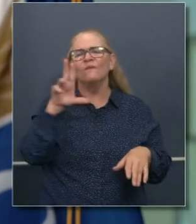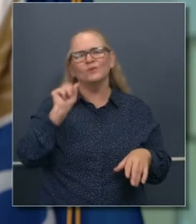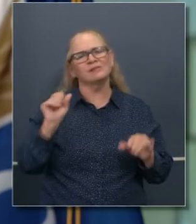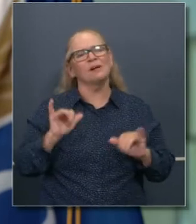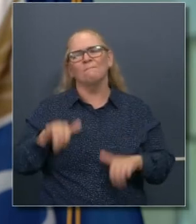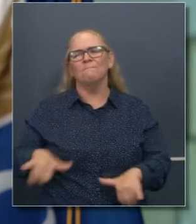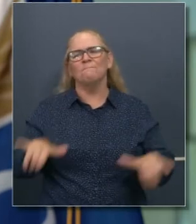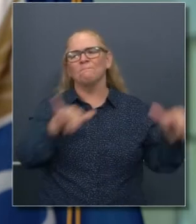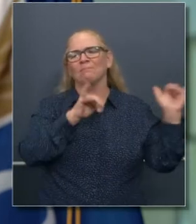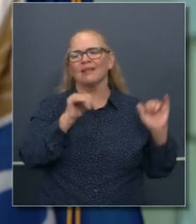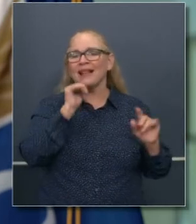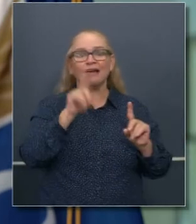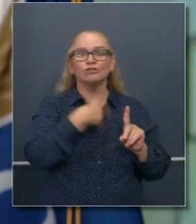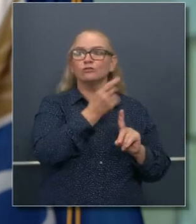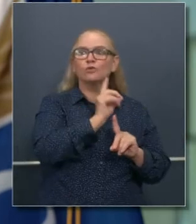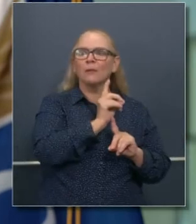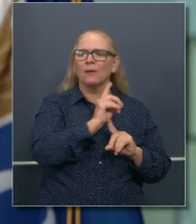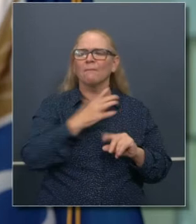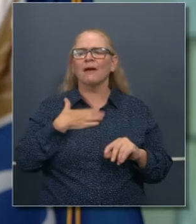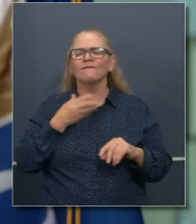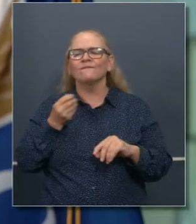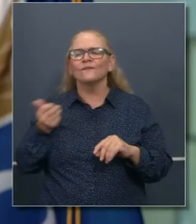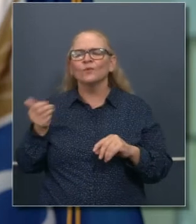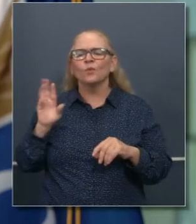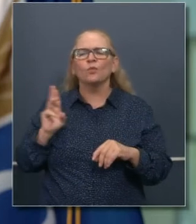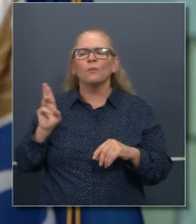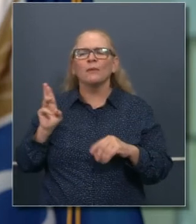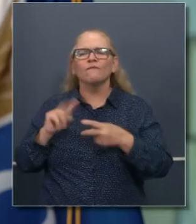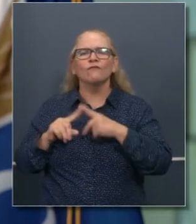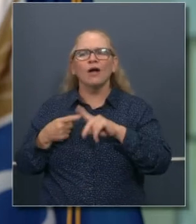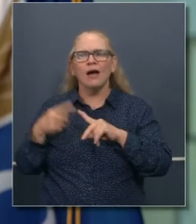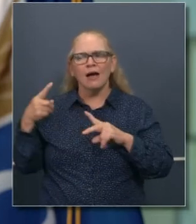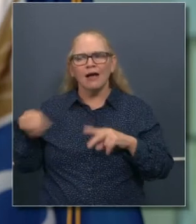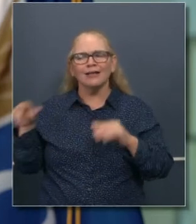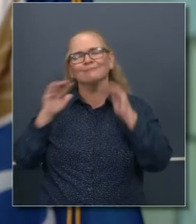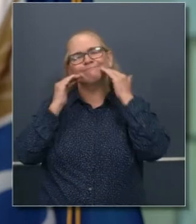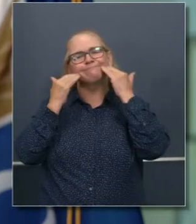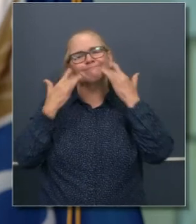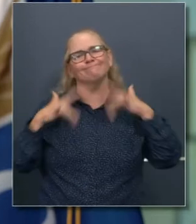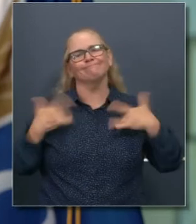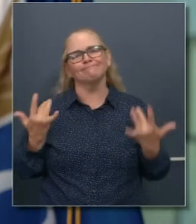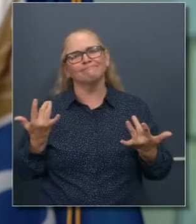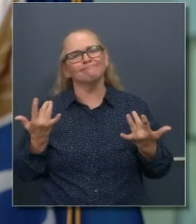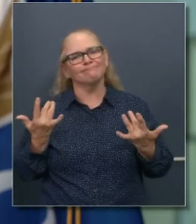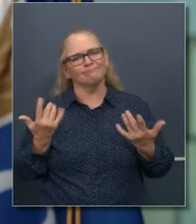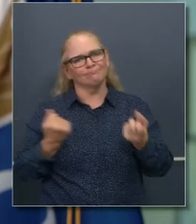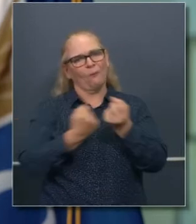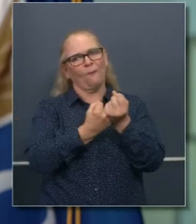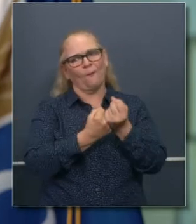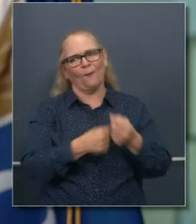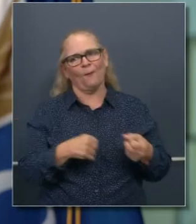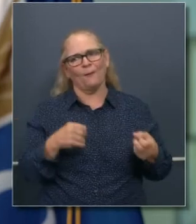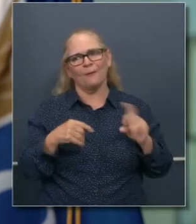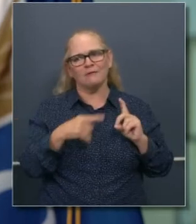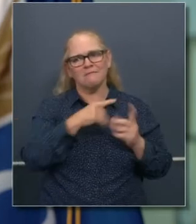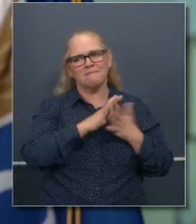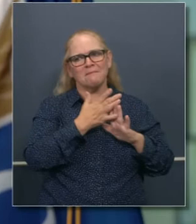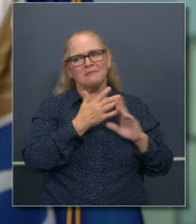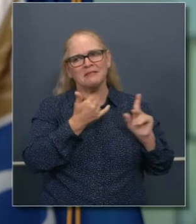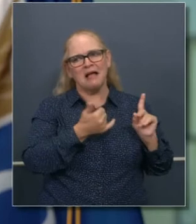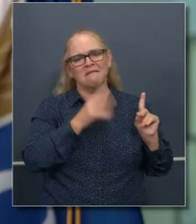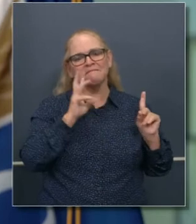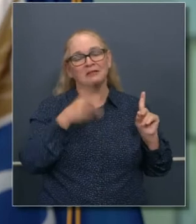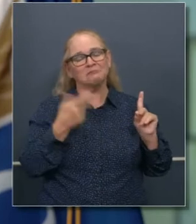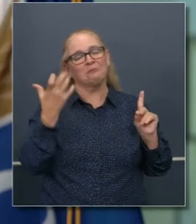muchos americanos, no solamente demócratas, también amigos míos republicanos, están sonriendo ahora al saber que ella se